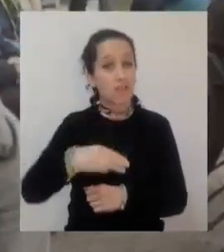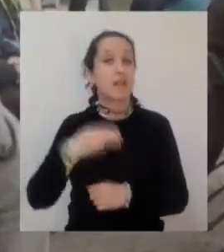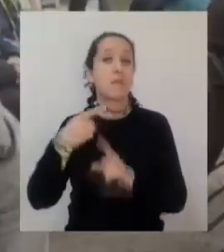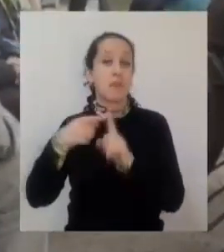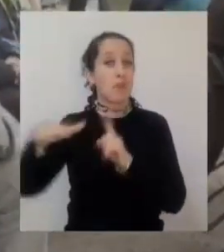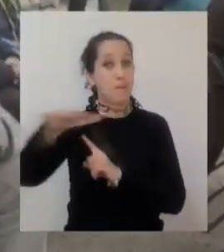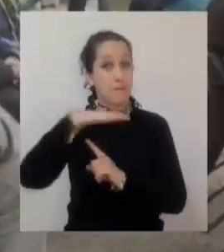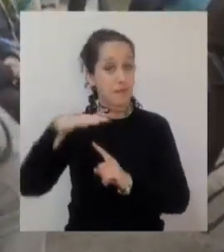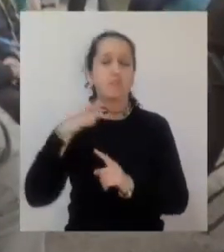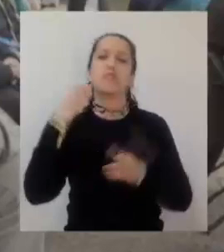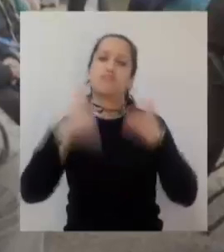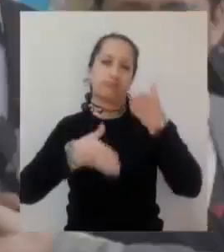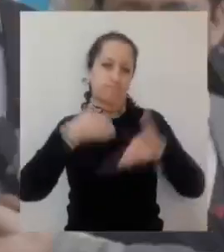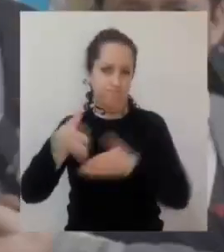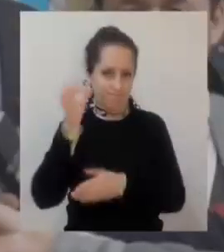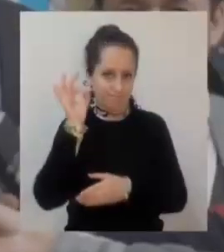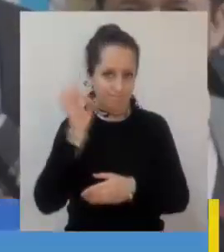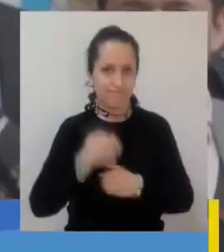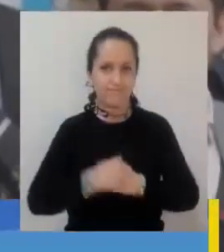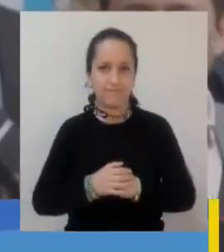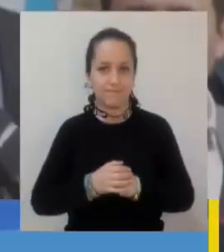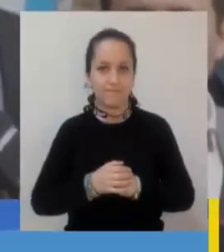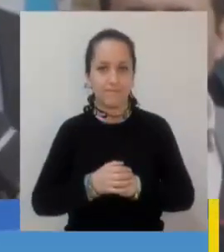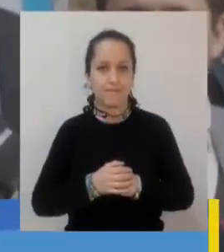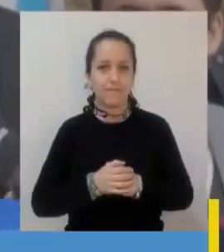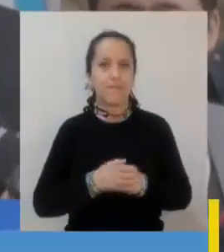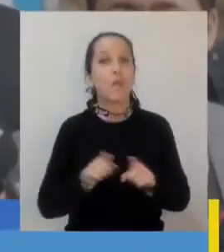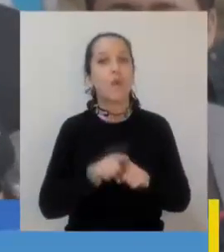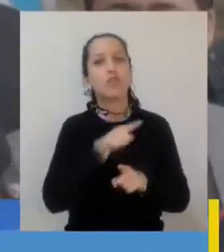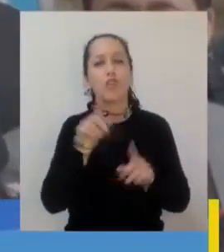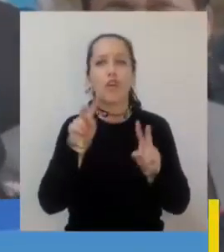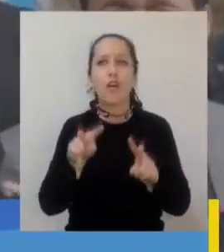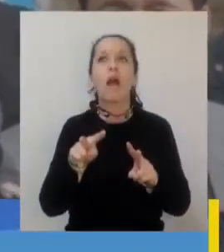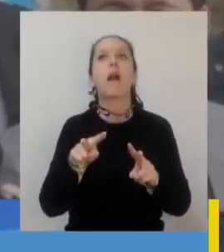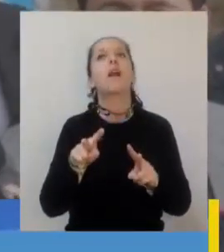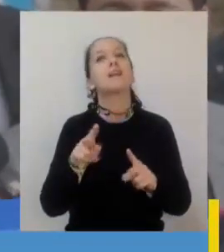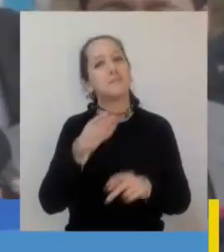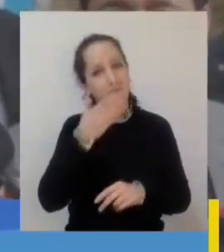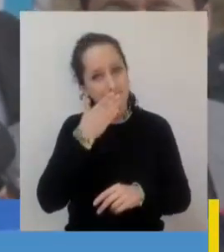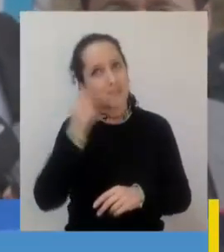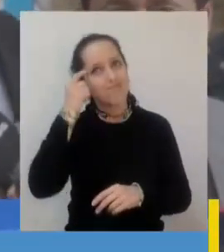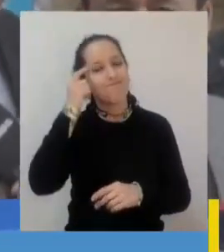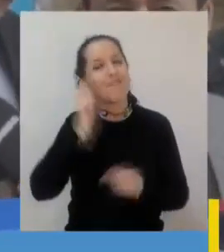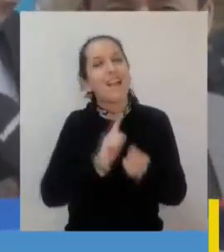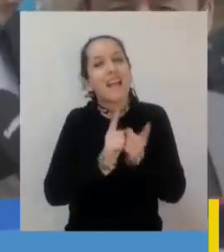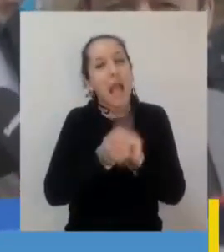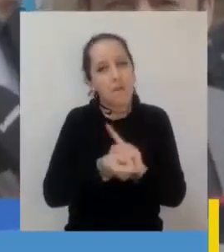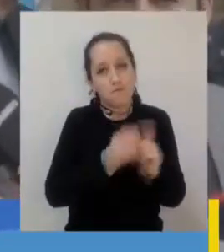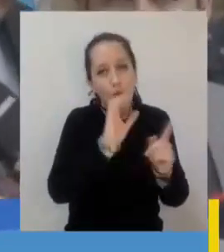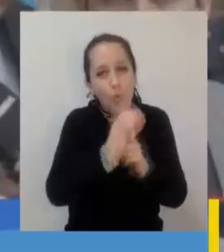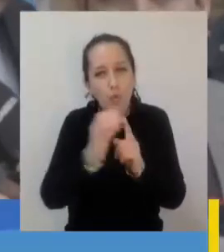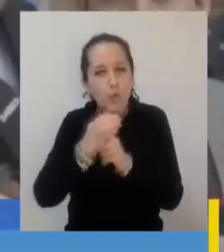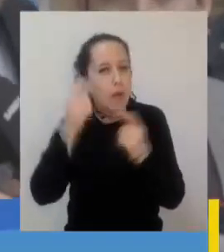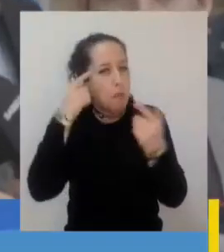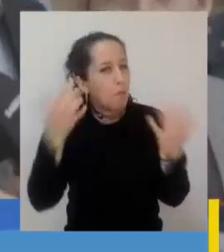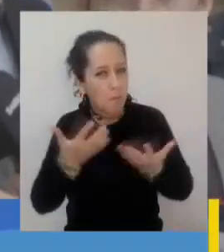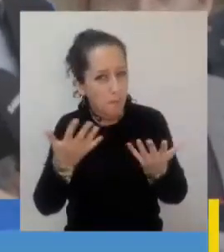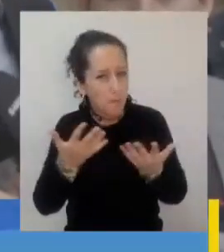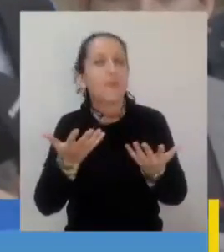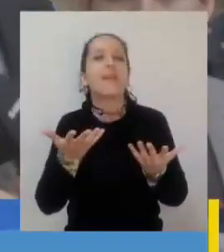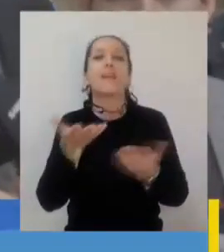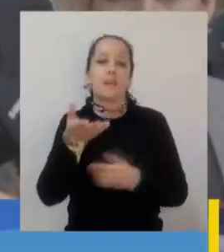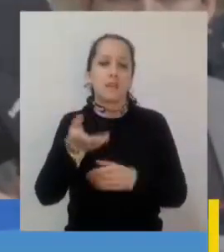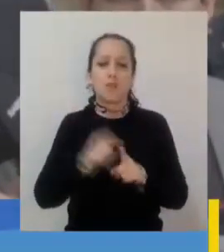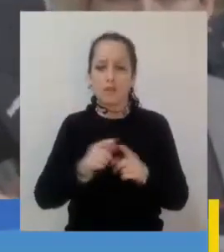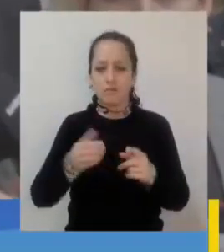municipio. Esto debe invitar a la ciudadanía a generar un cambio cultural respecto a los procesos de reciclaje que